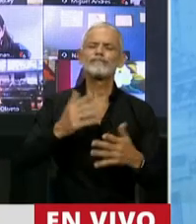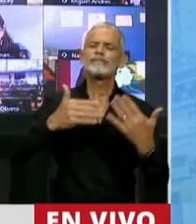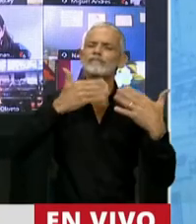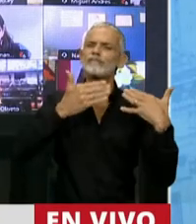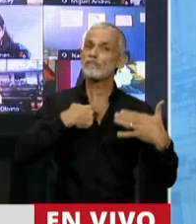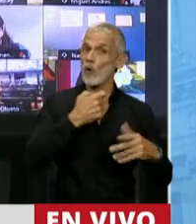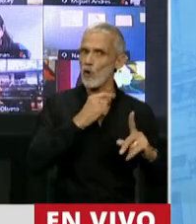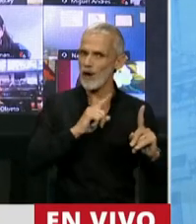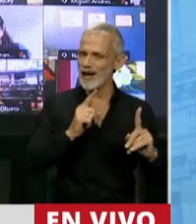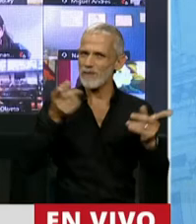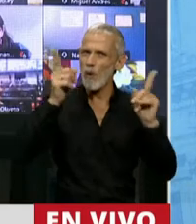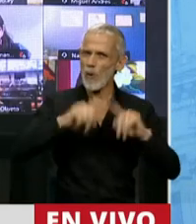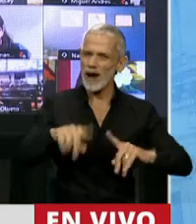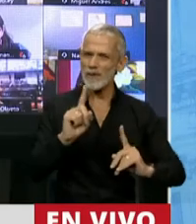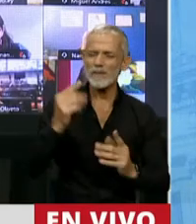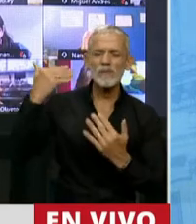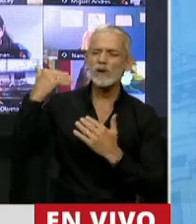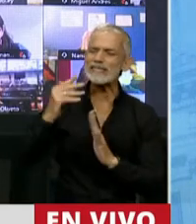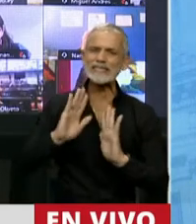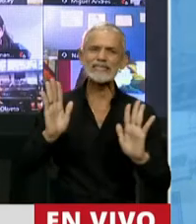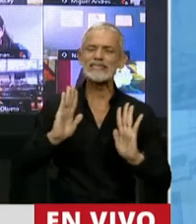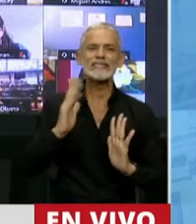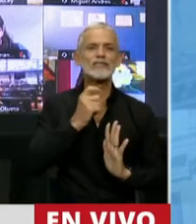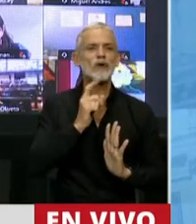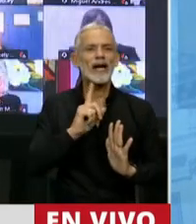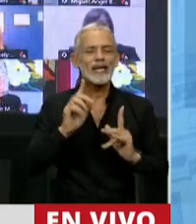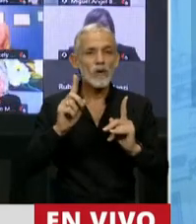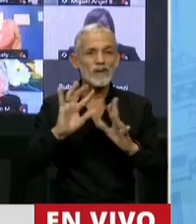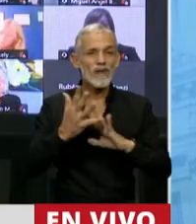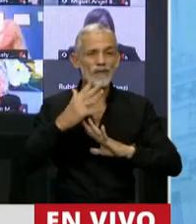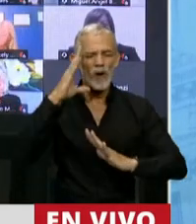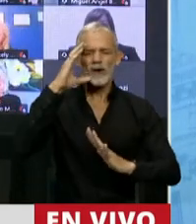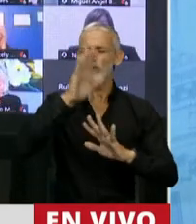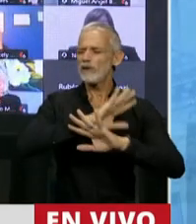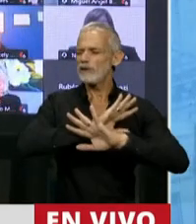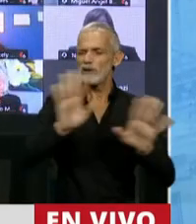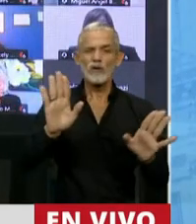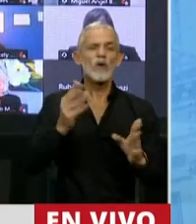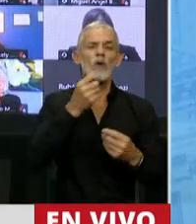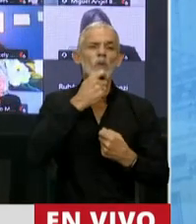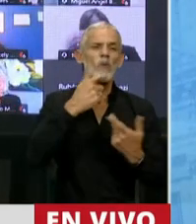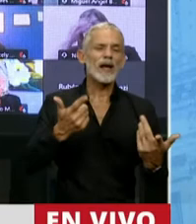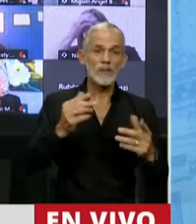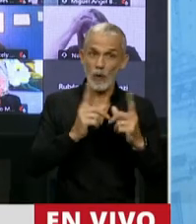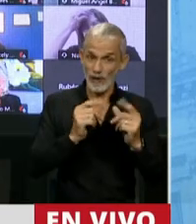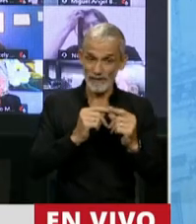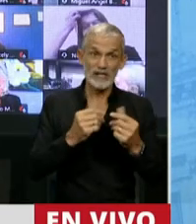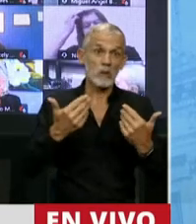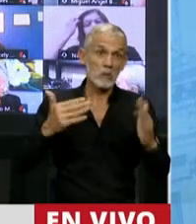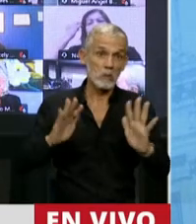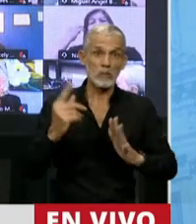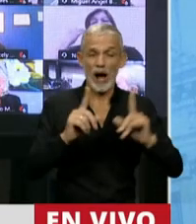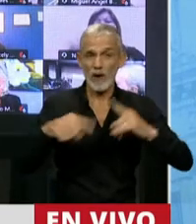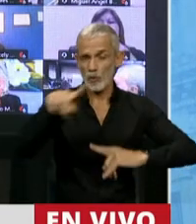no queremos volver hacia atrás y no queremos ni recordarlo. Puedo hacer mención de una fecha que tal vez para